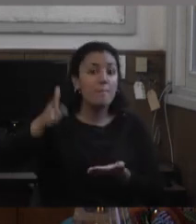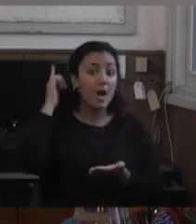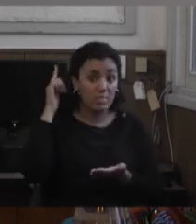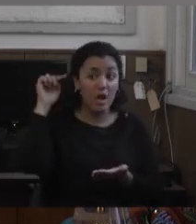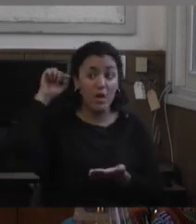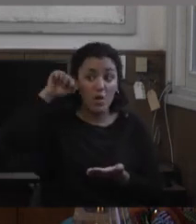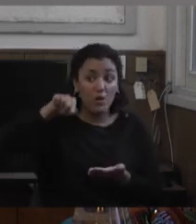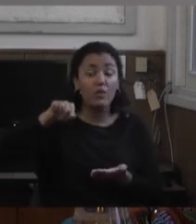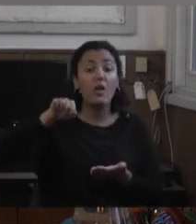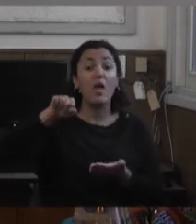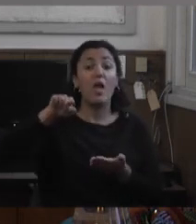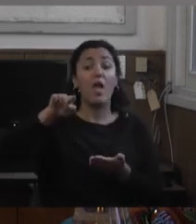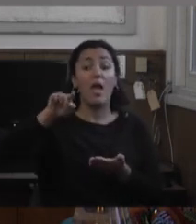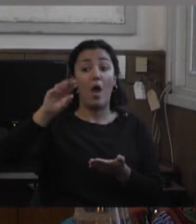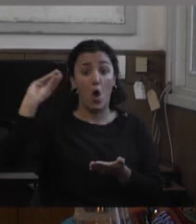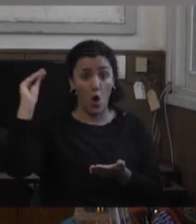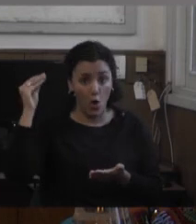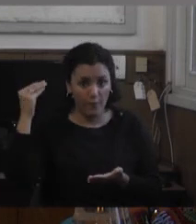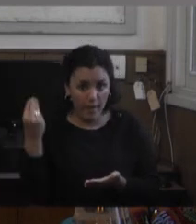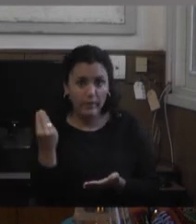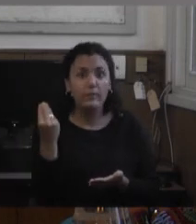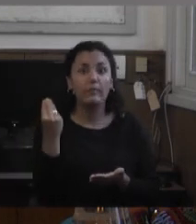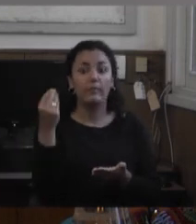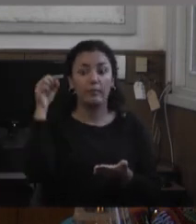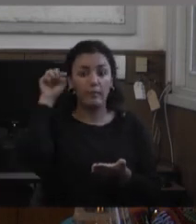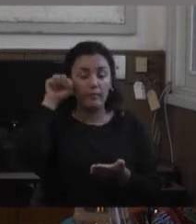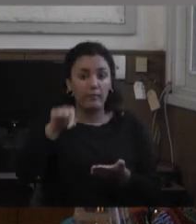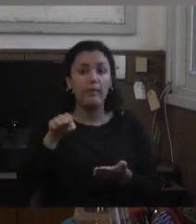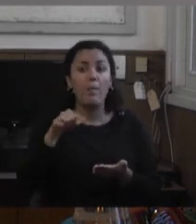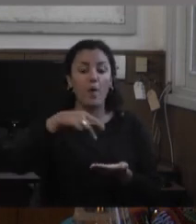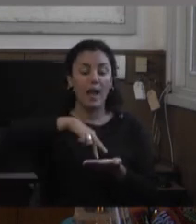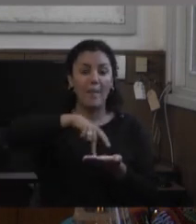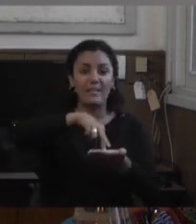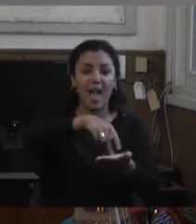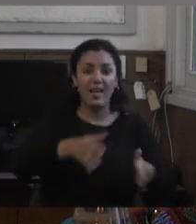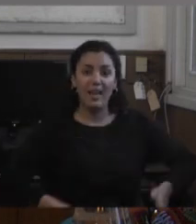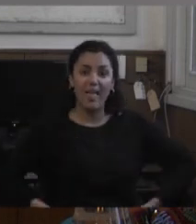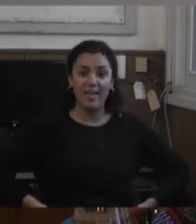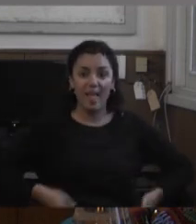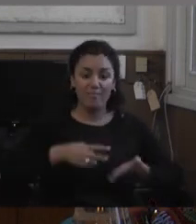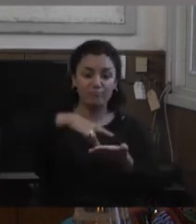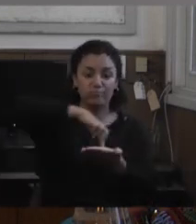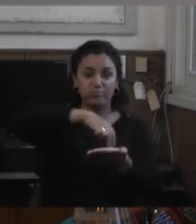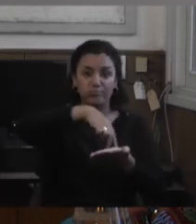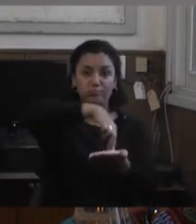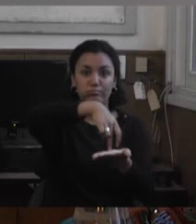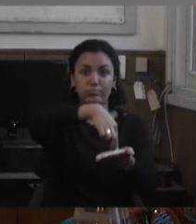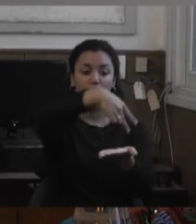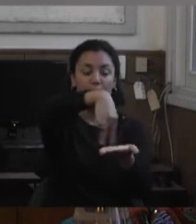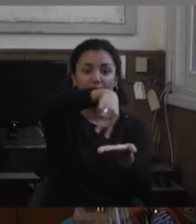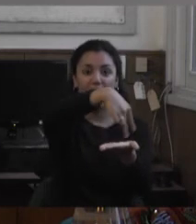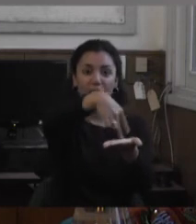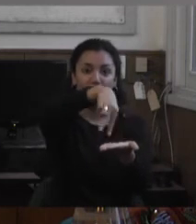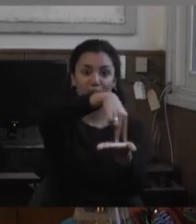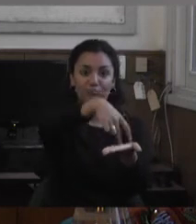por su forma de caminar meneando las caderas es decir que en esta forma afeminada de caminar y no